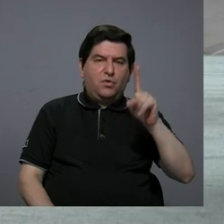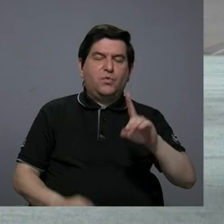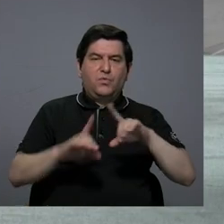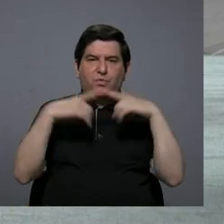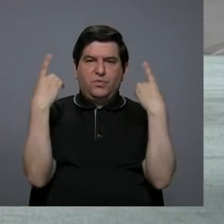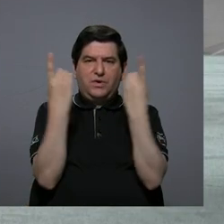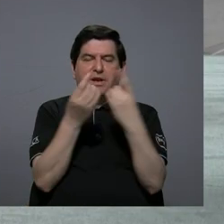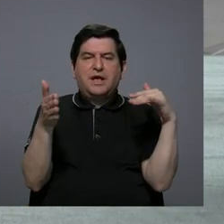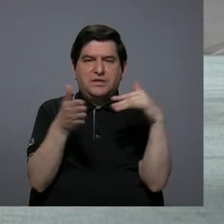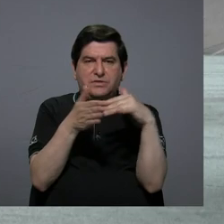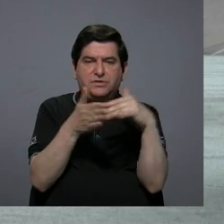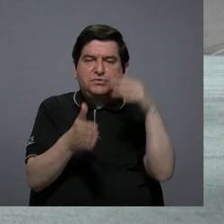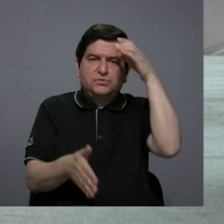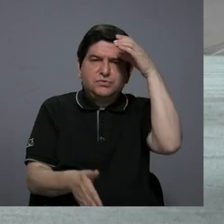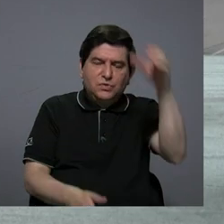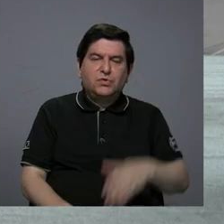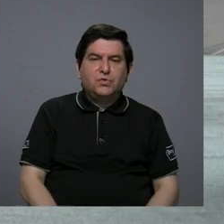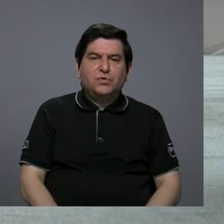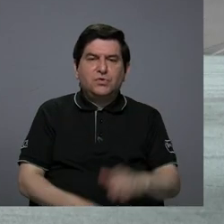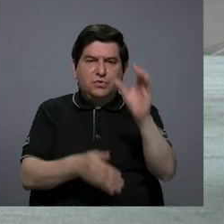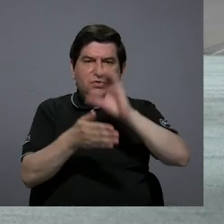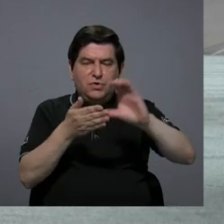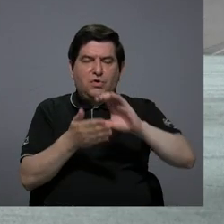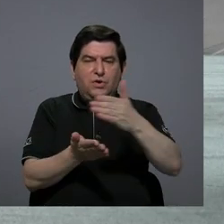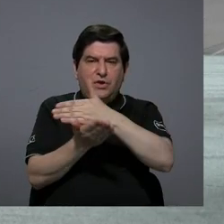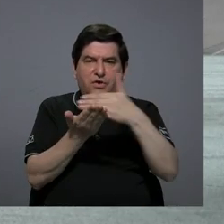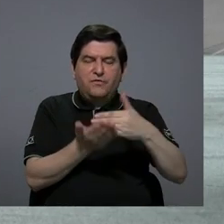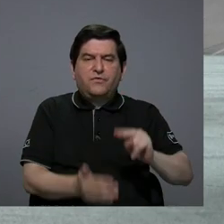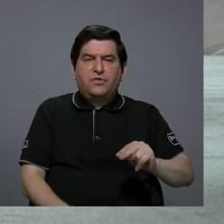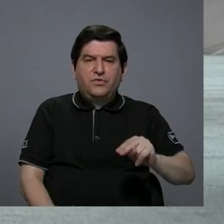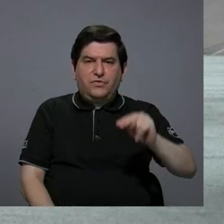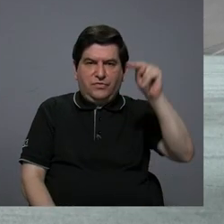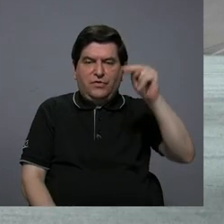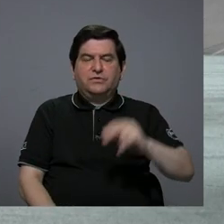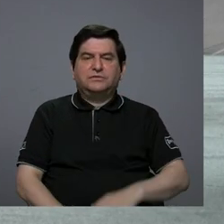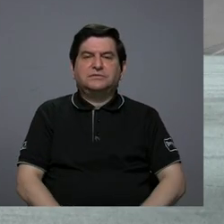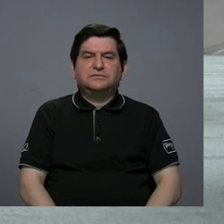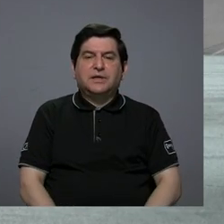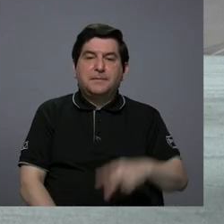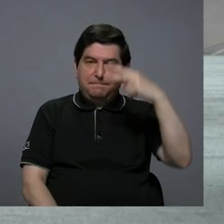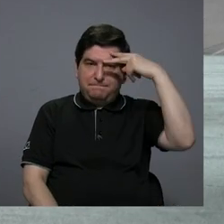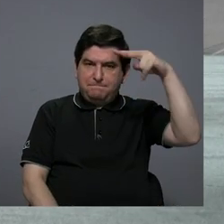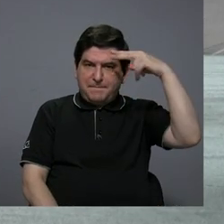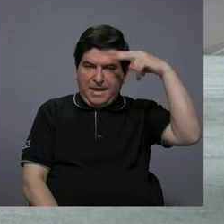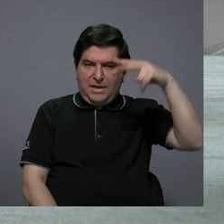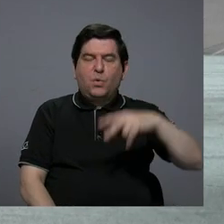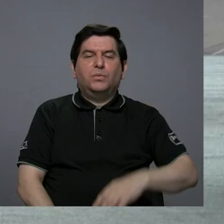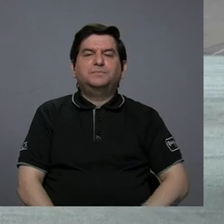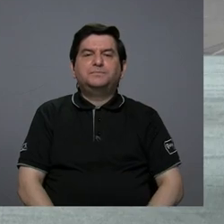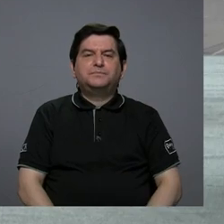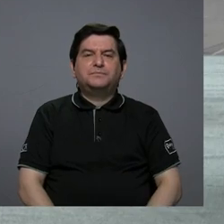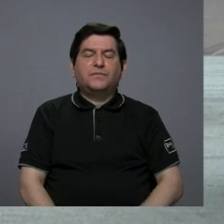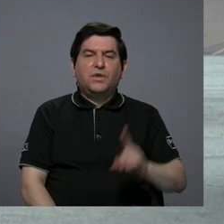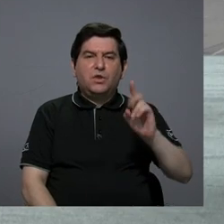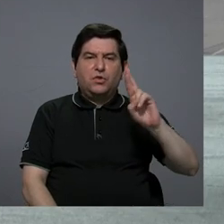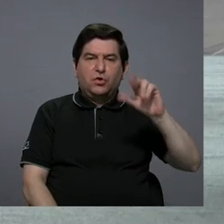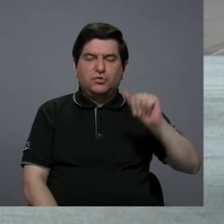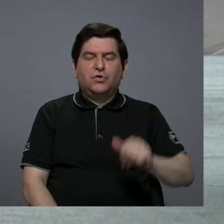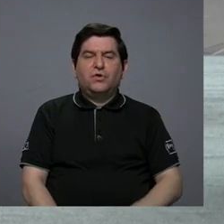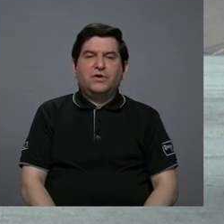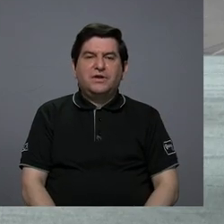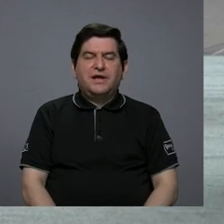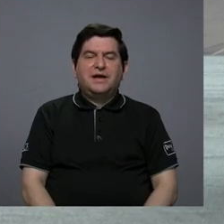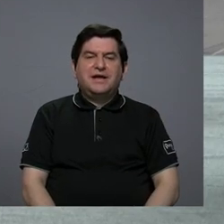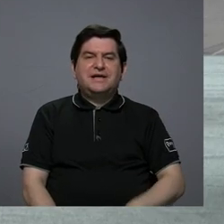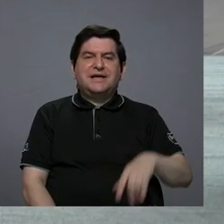Departamento de Estudios Culturales del Colegio de la Frontera Norte, México, que es la doctora Sallac